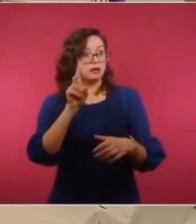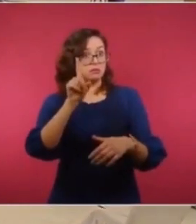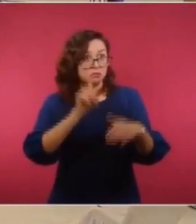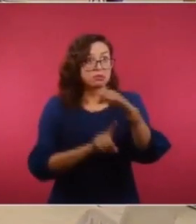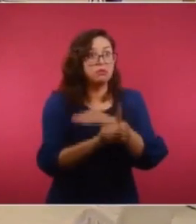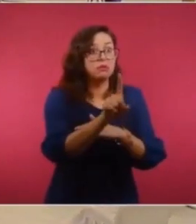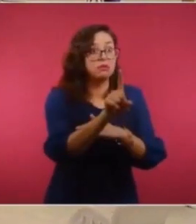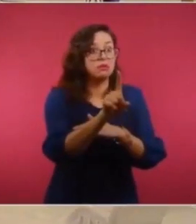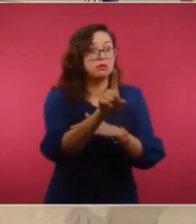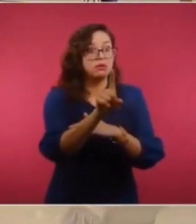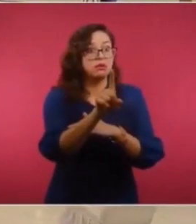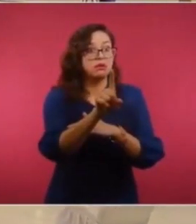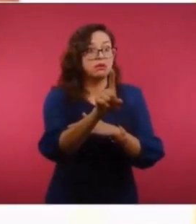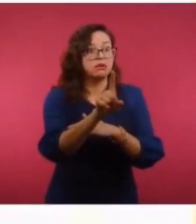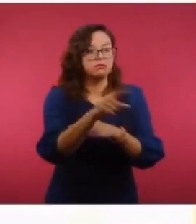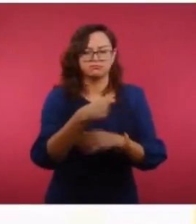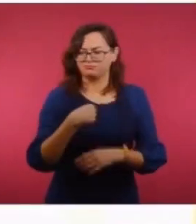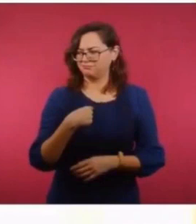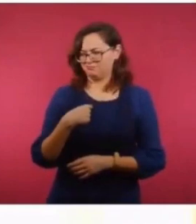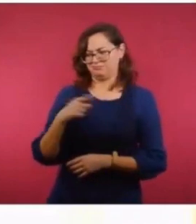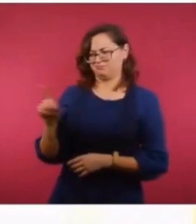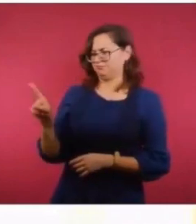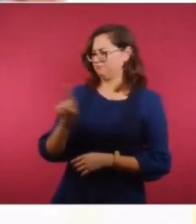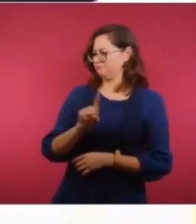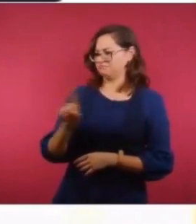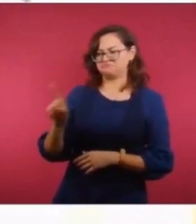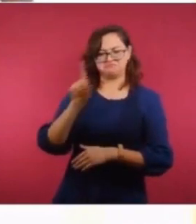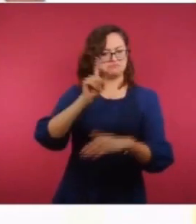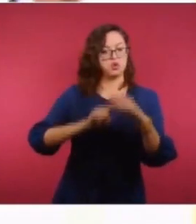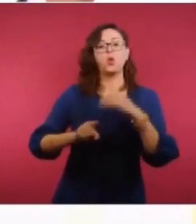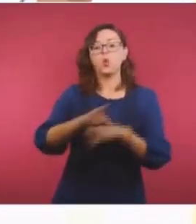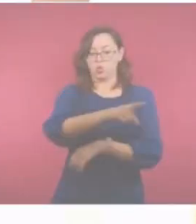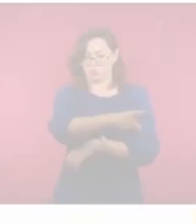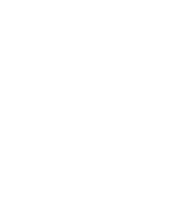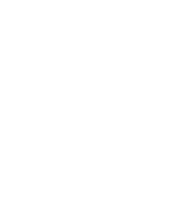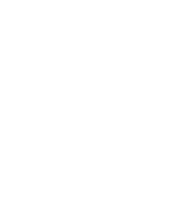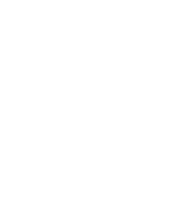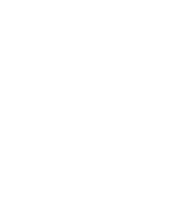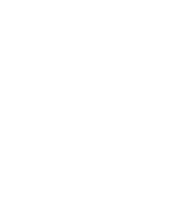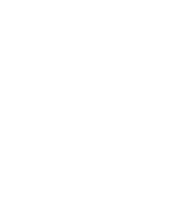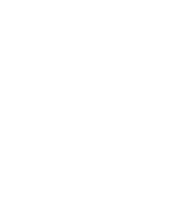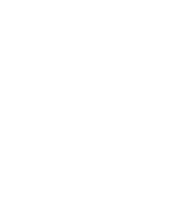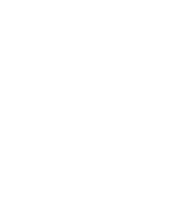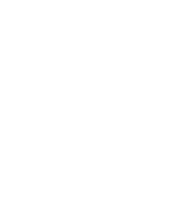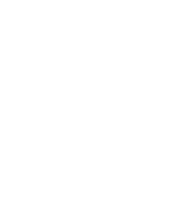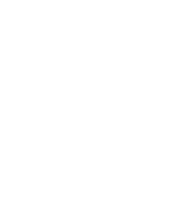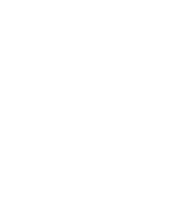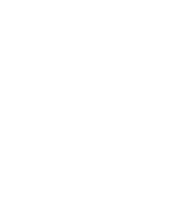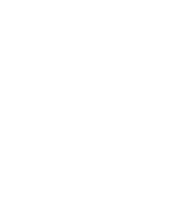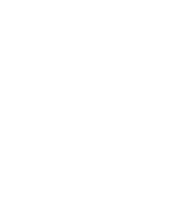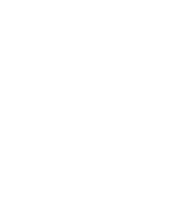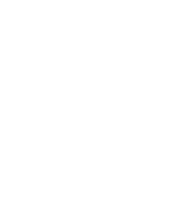digo porque es su trabajo, para mostrarlo al pueblo. Gracias.